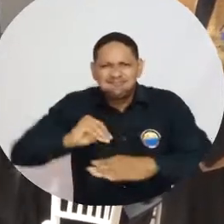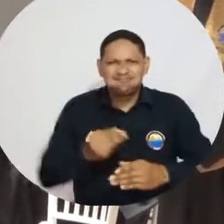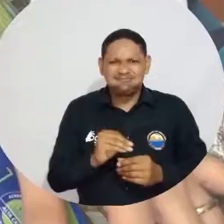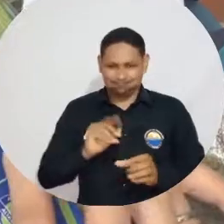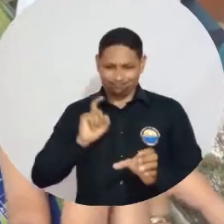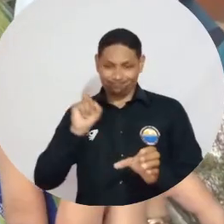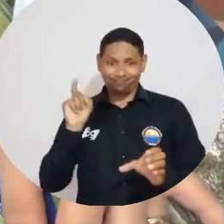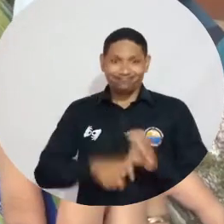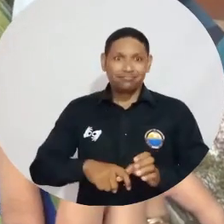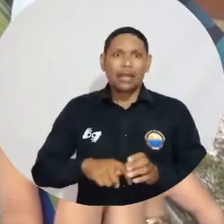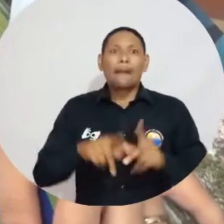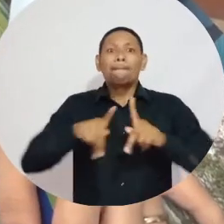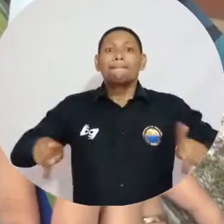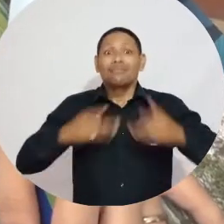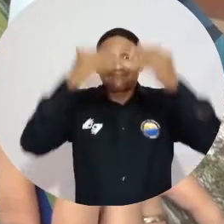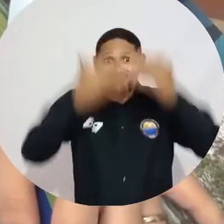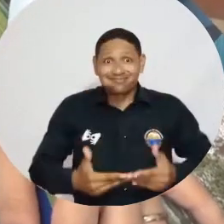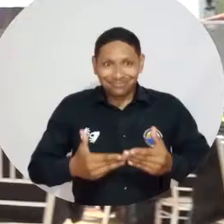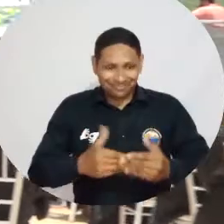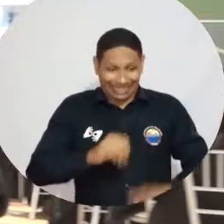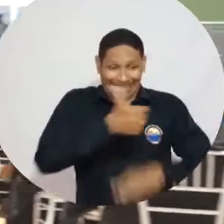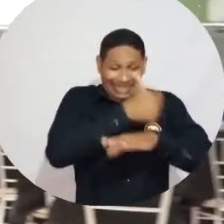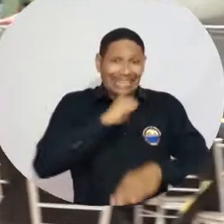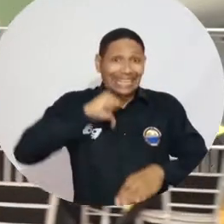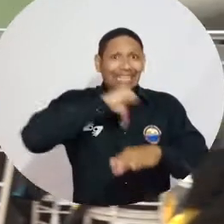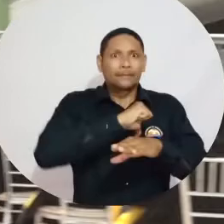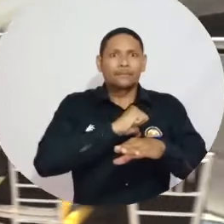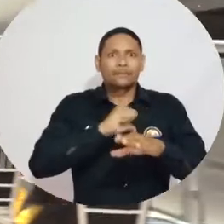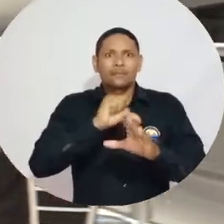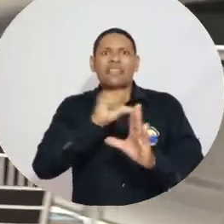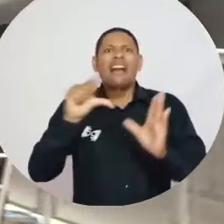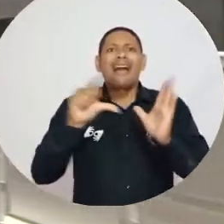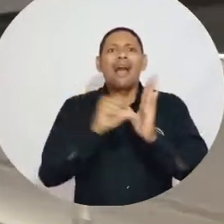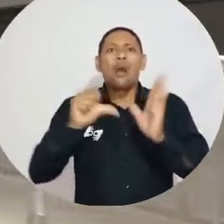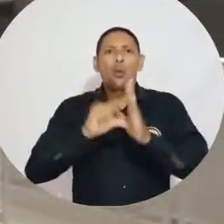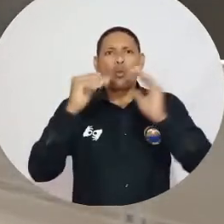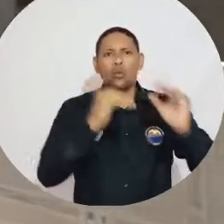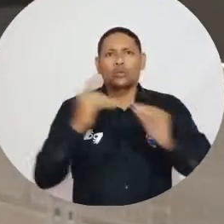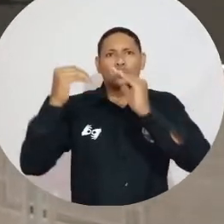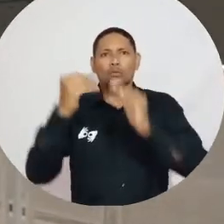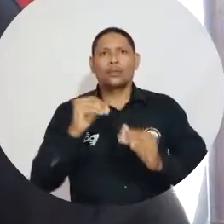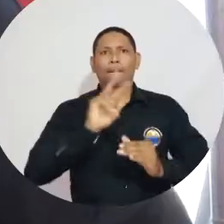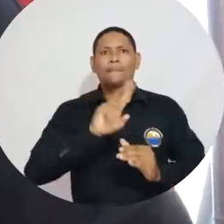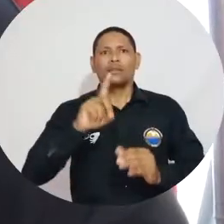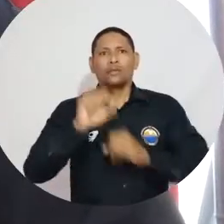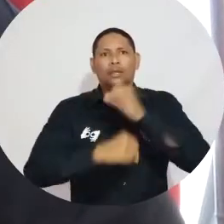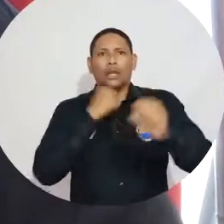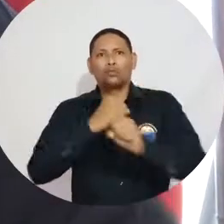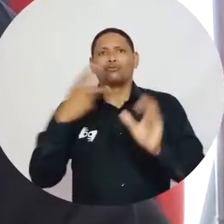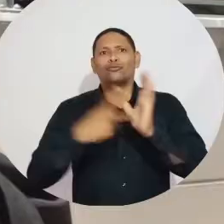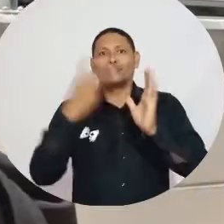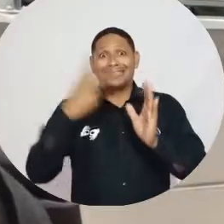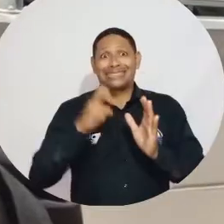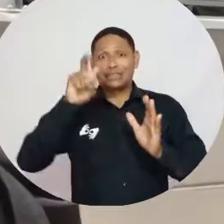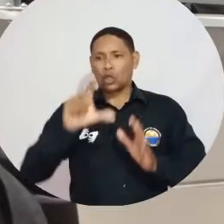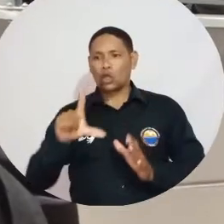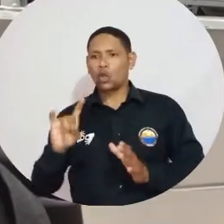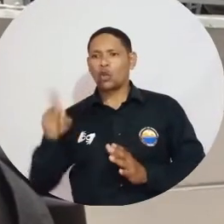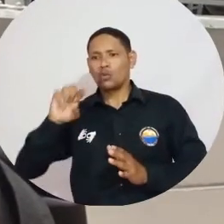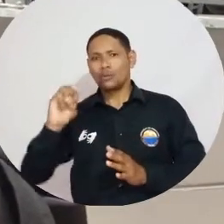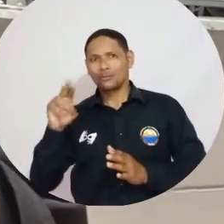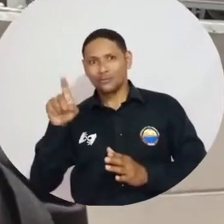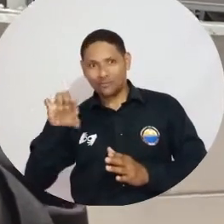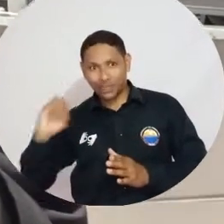establecidas bajo la administración de Pablo Vera Salazar en el acuerdo superior número 21 de 2017, Luis Ospino Sierra y Tibisayo